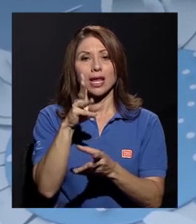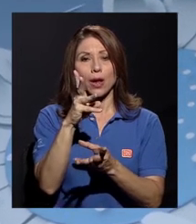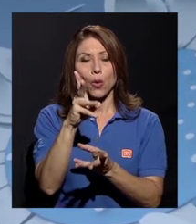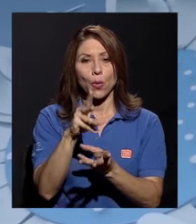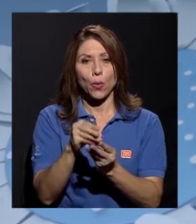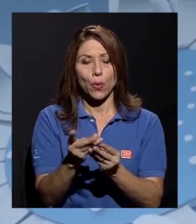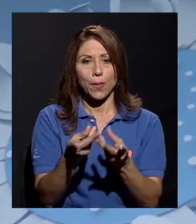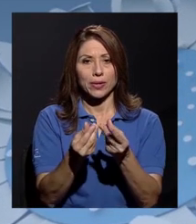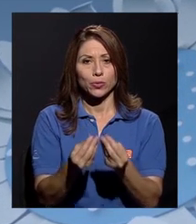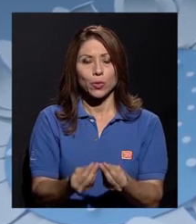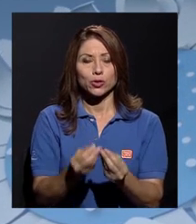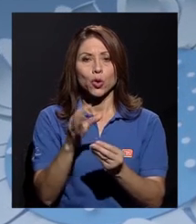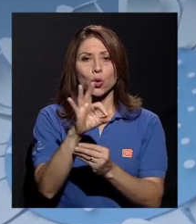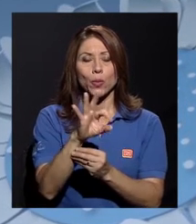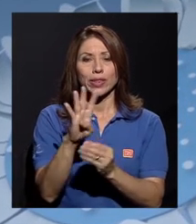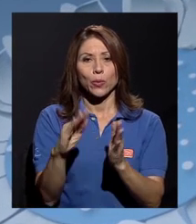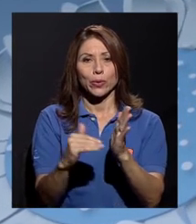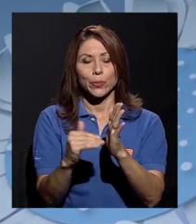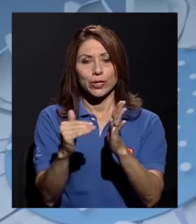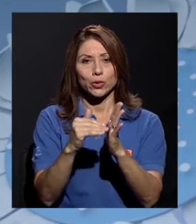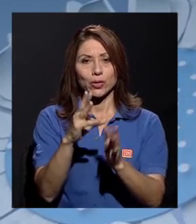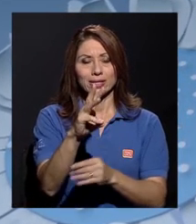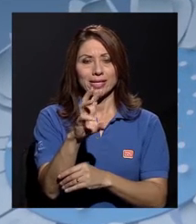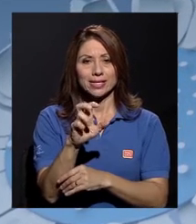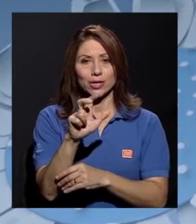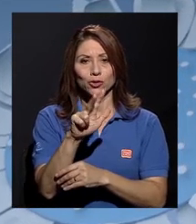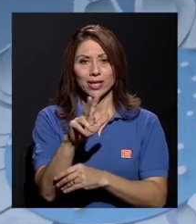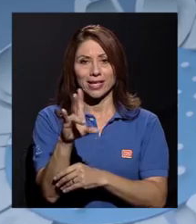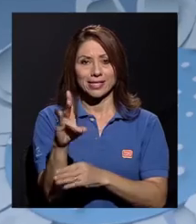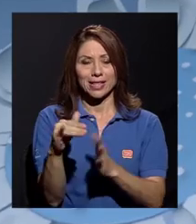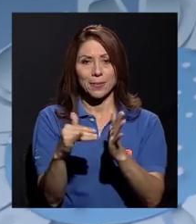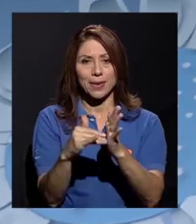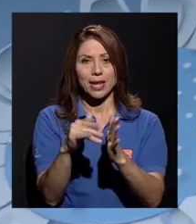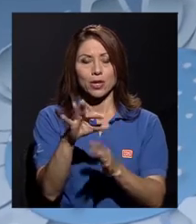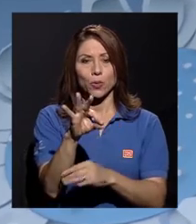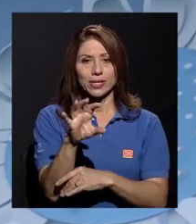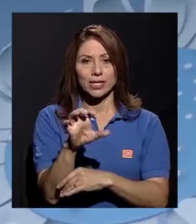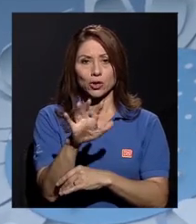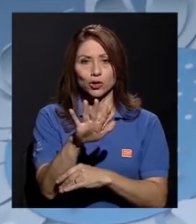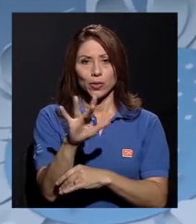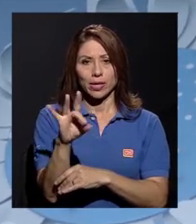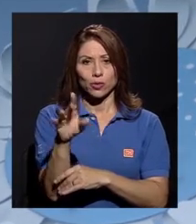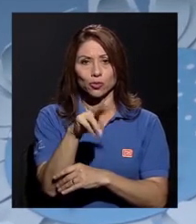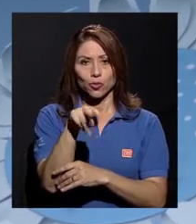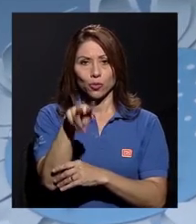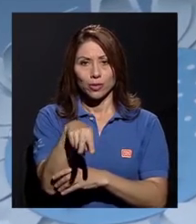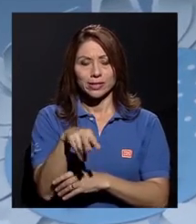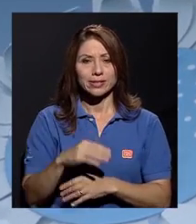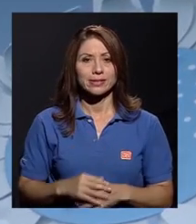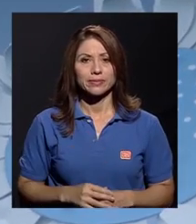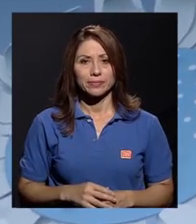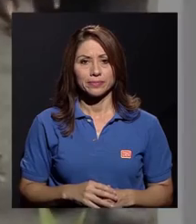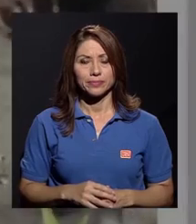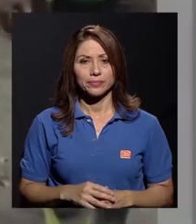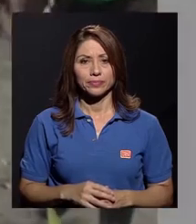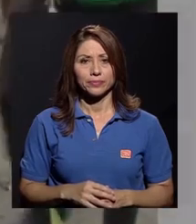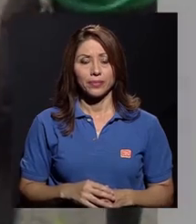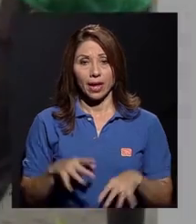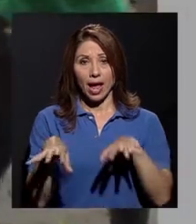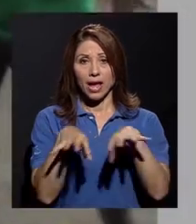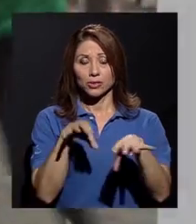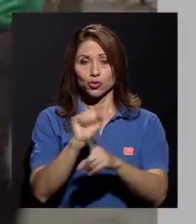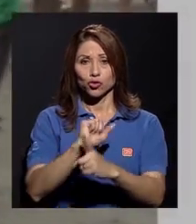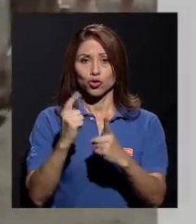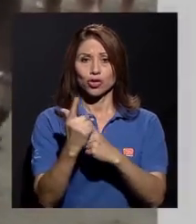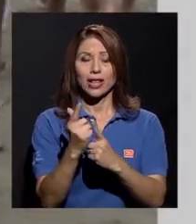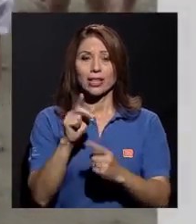presupuesto de 94.637.958 colones. La acción